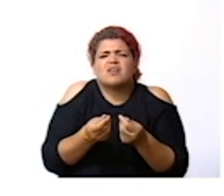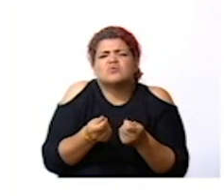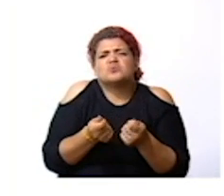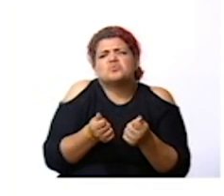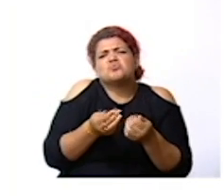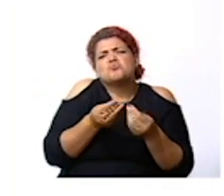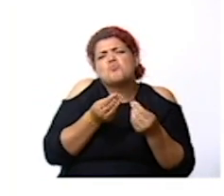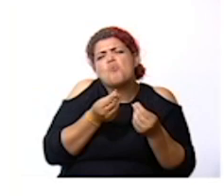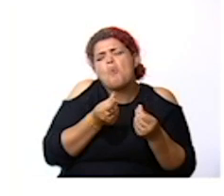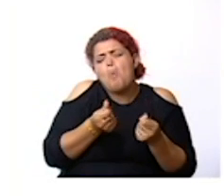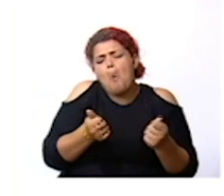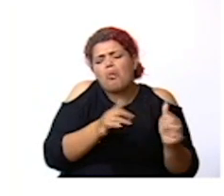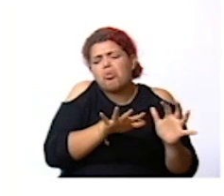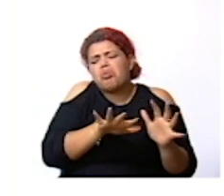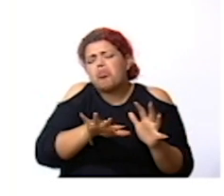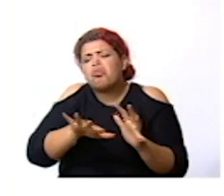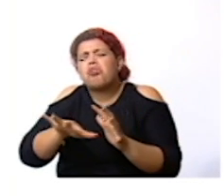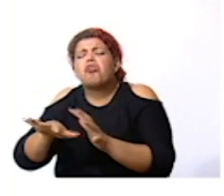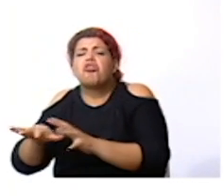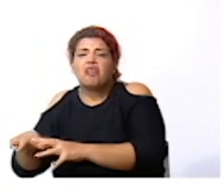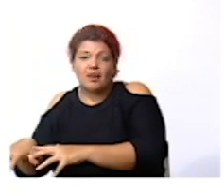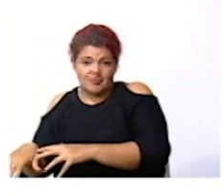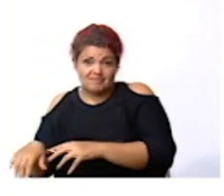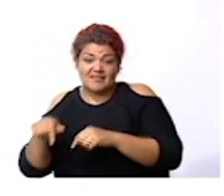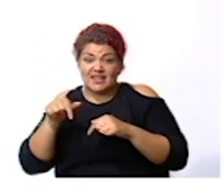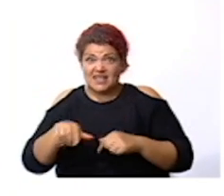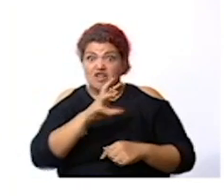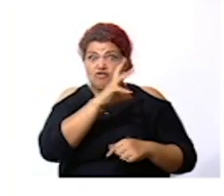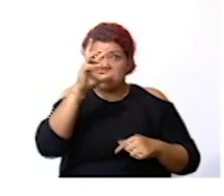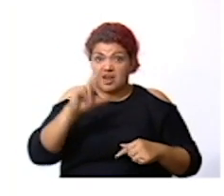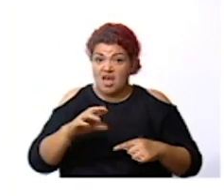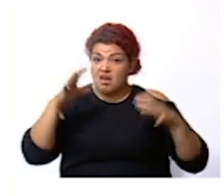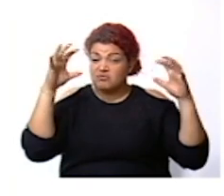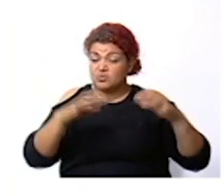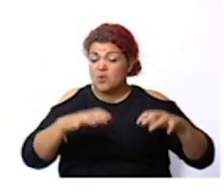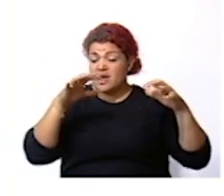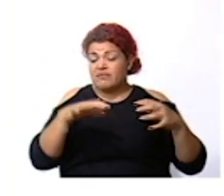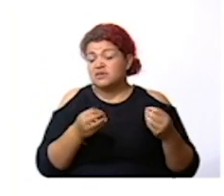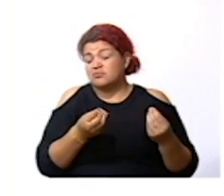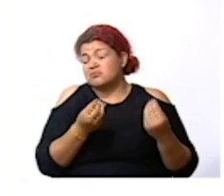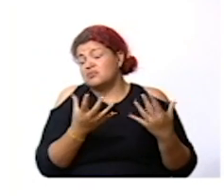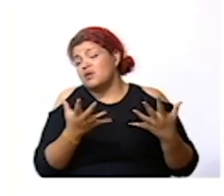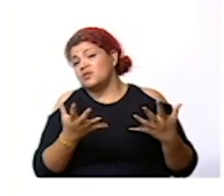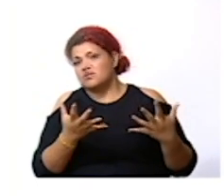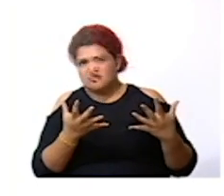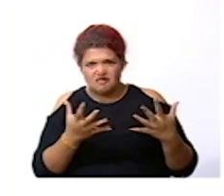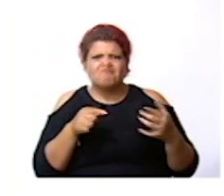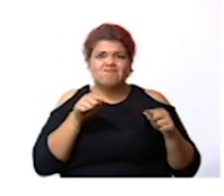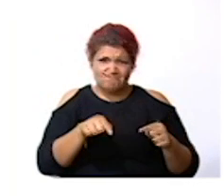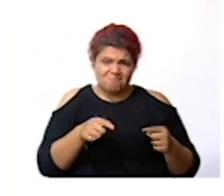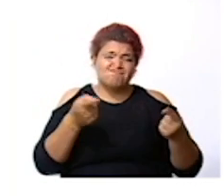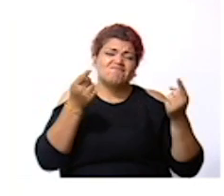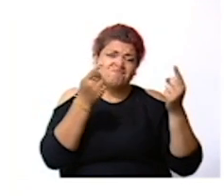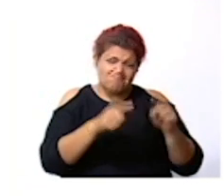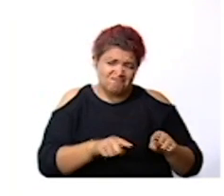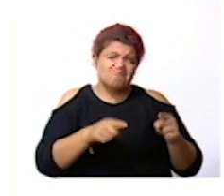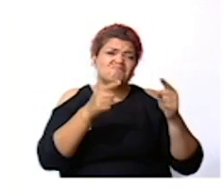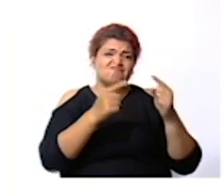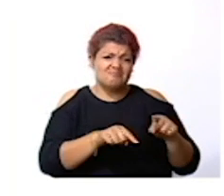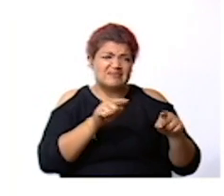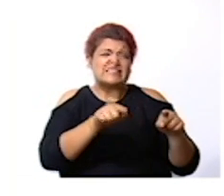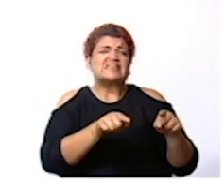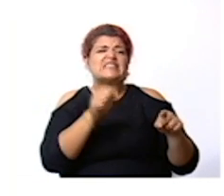que erosionan la tierra y como en costa rica llueve tanto entonces es muy común que este tipo de